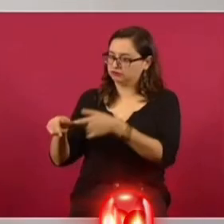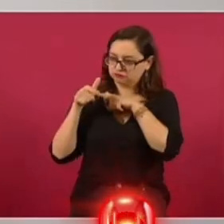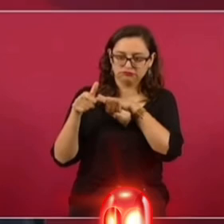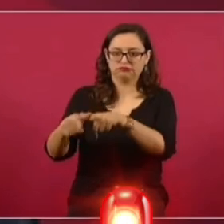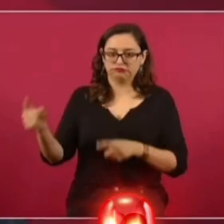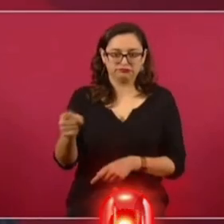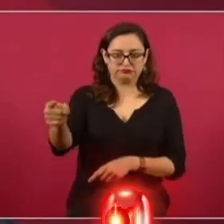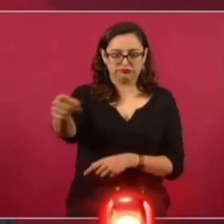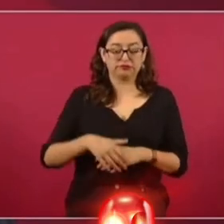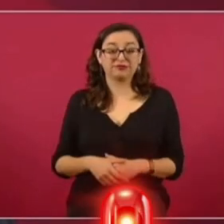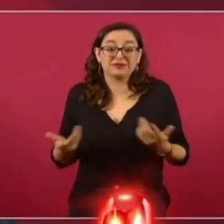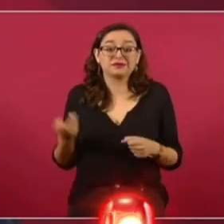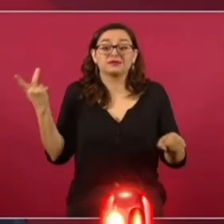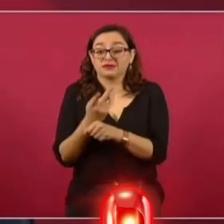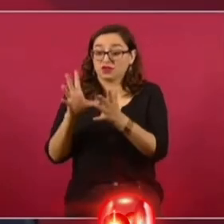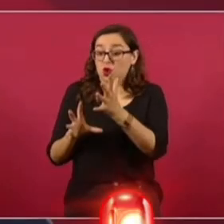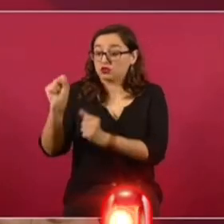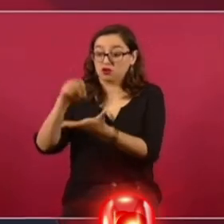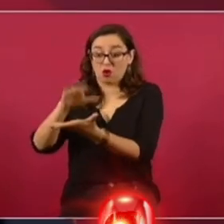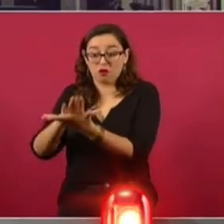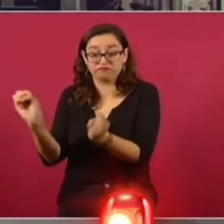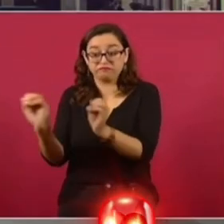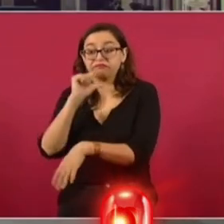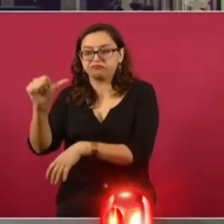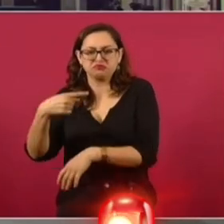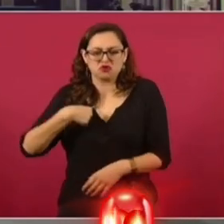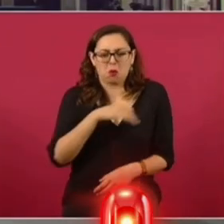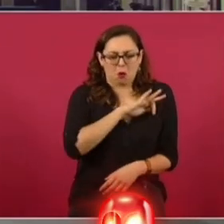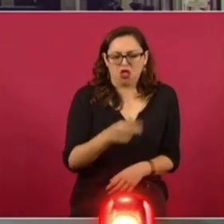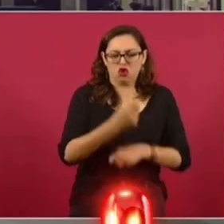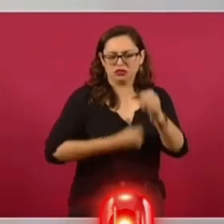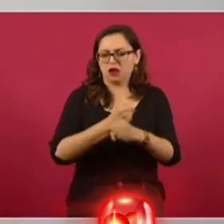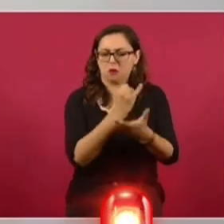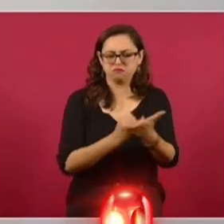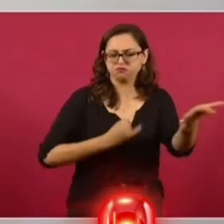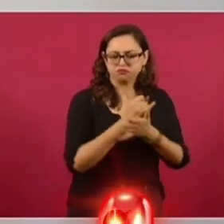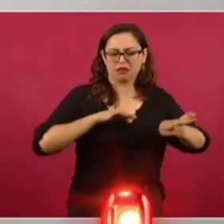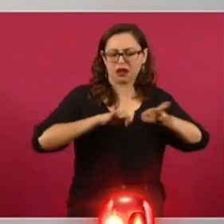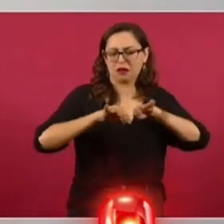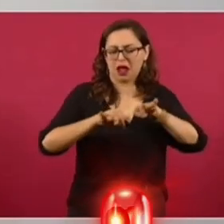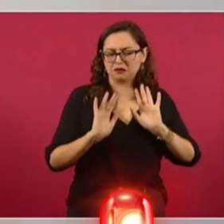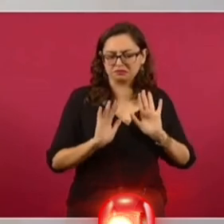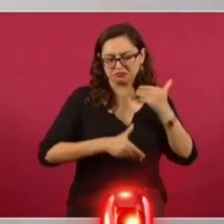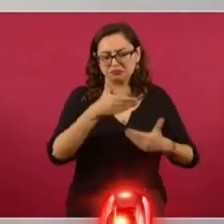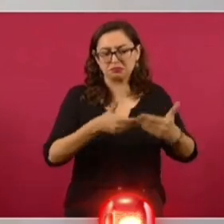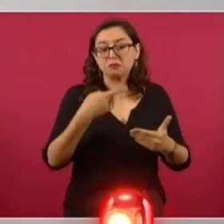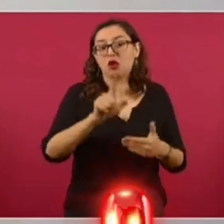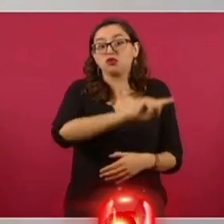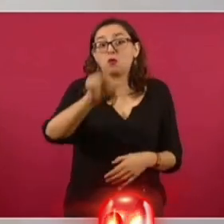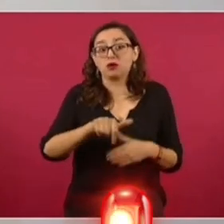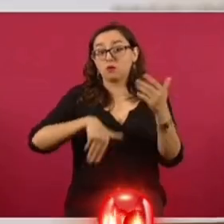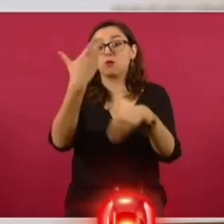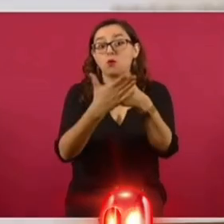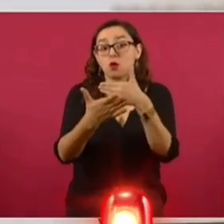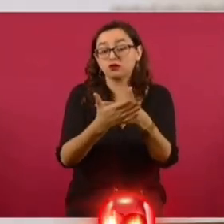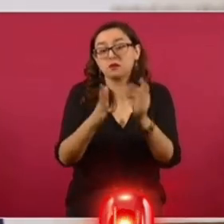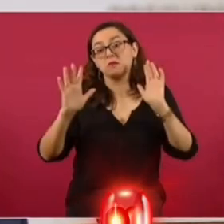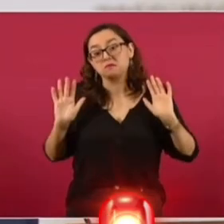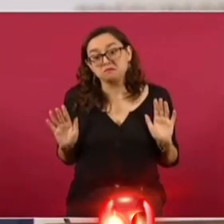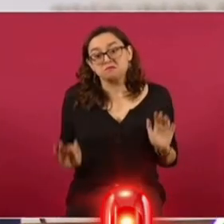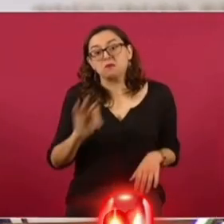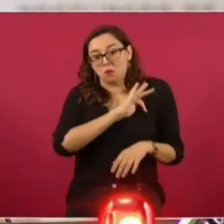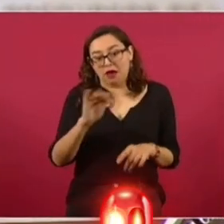sin reforma constitucional va a permanecer, pero si llevan a cabo una